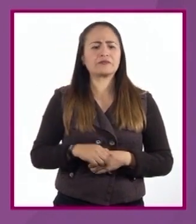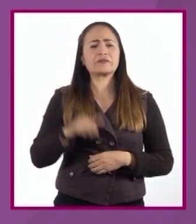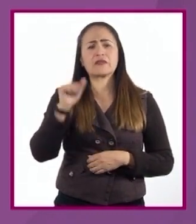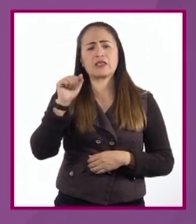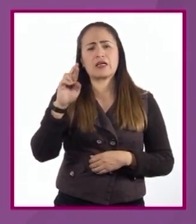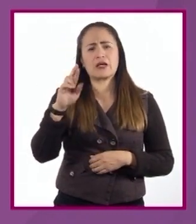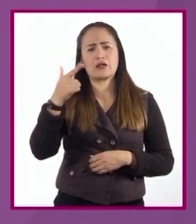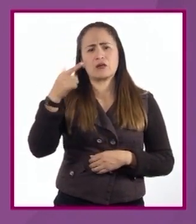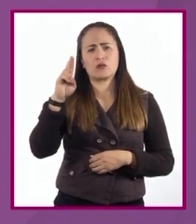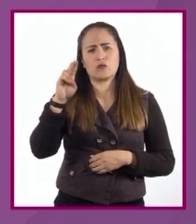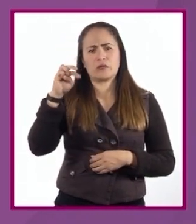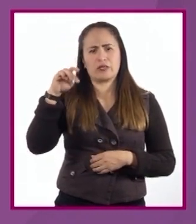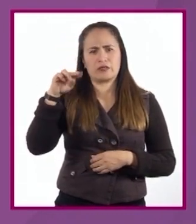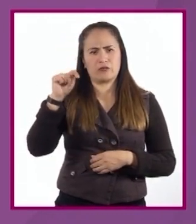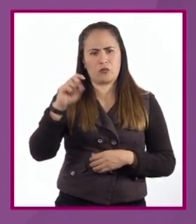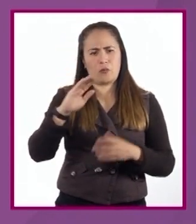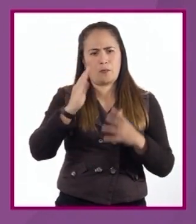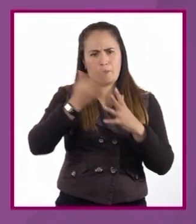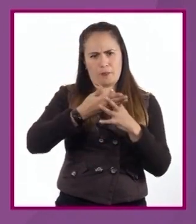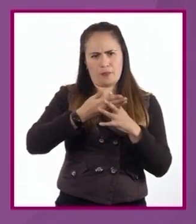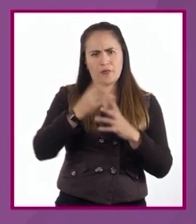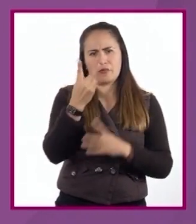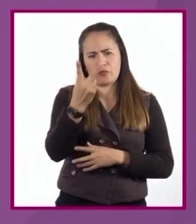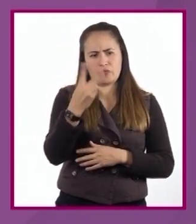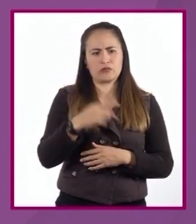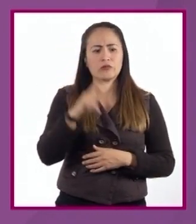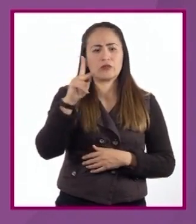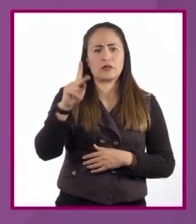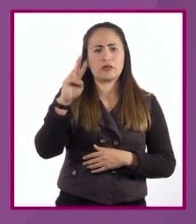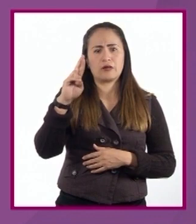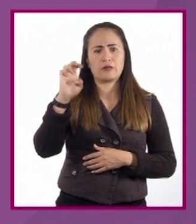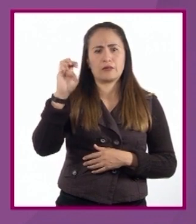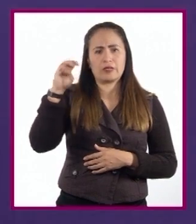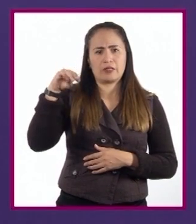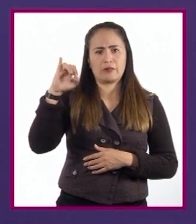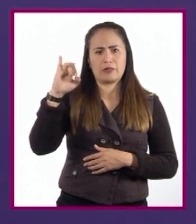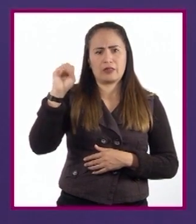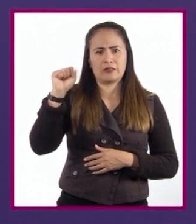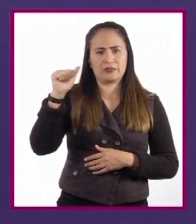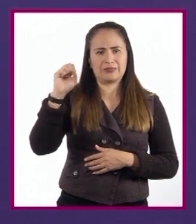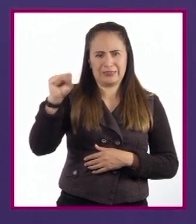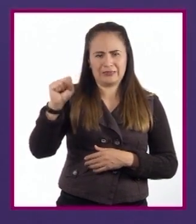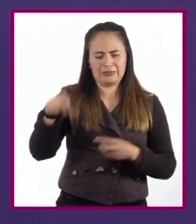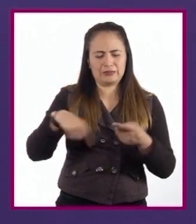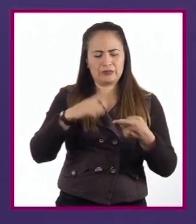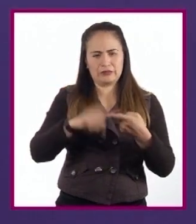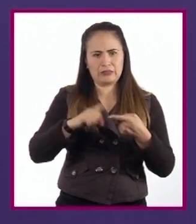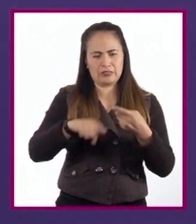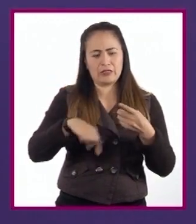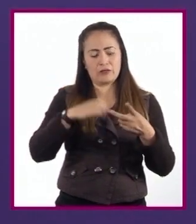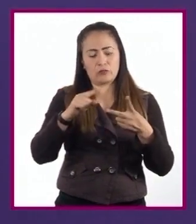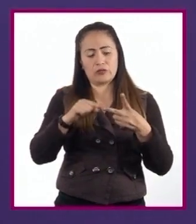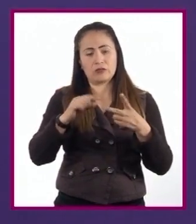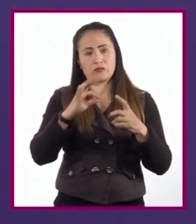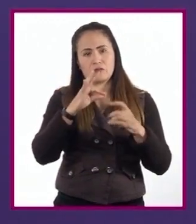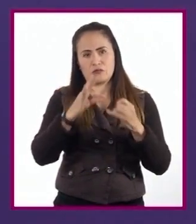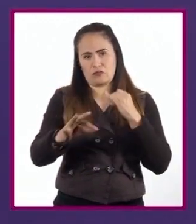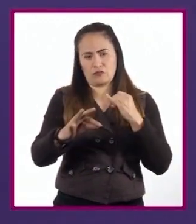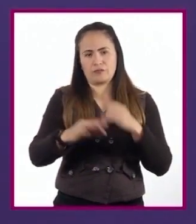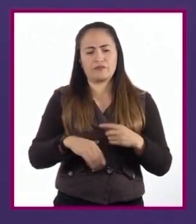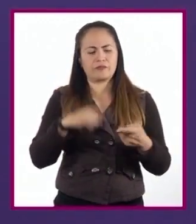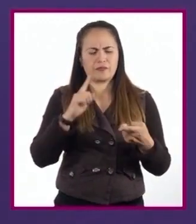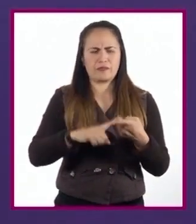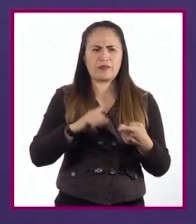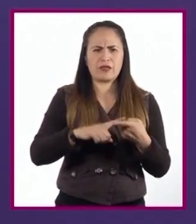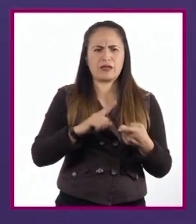está conformado por dos partes, las premisas y la conclusión. Cuando hablamos de premisas, nos referimos a las